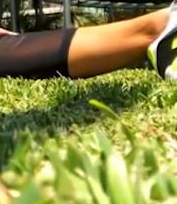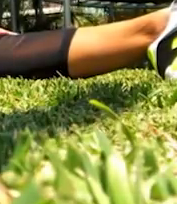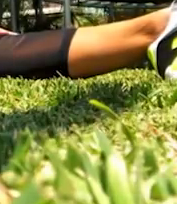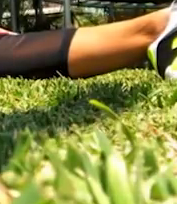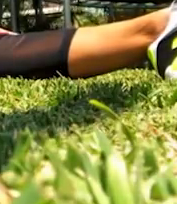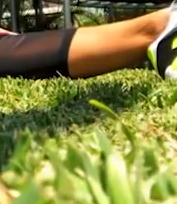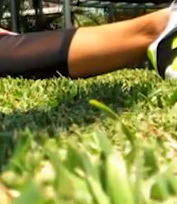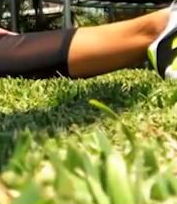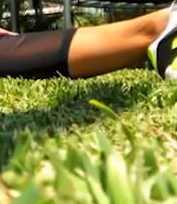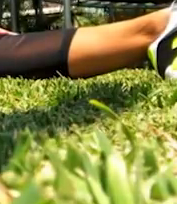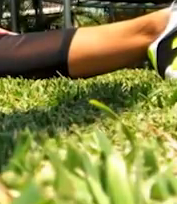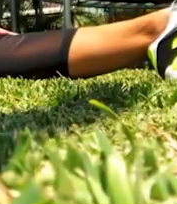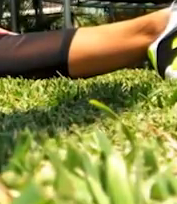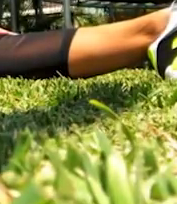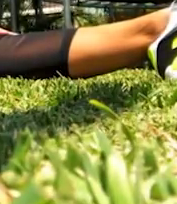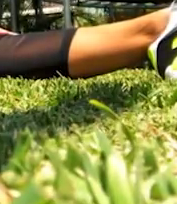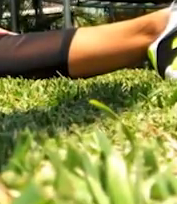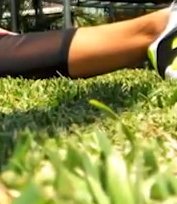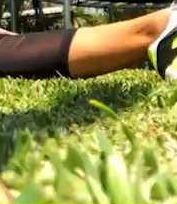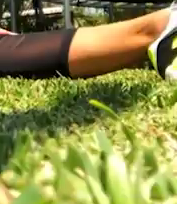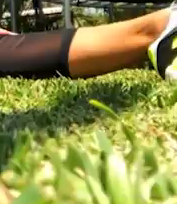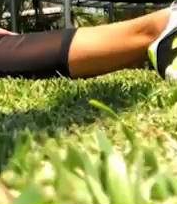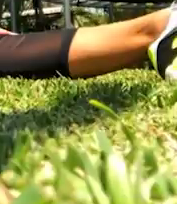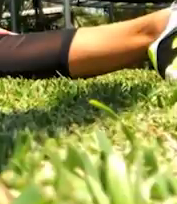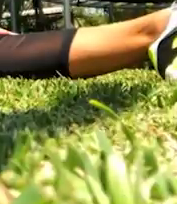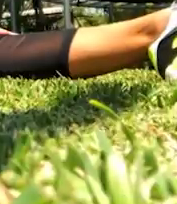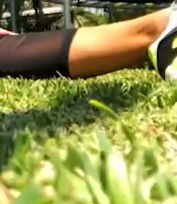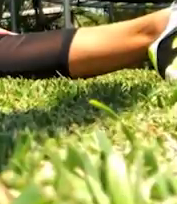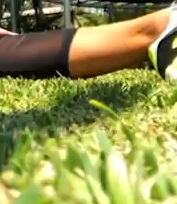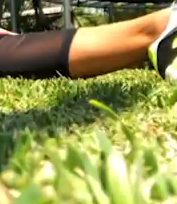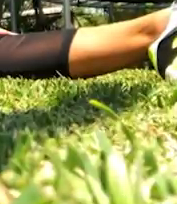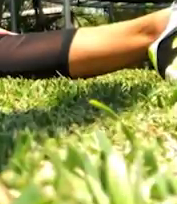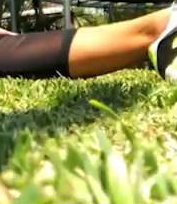podamos hasta poder tocar nuestro pie.